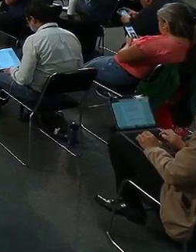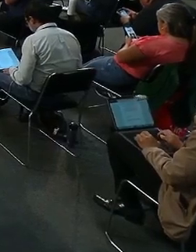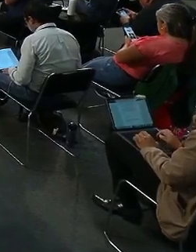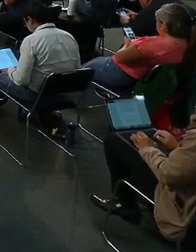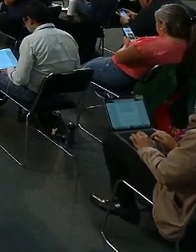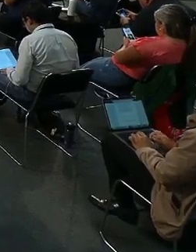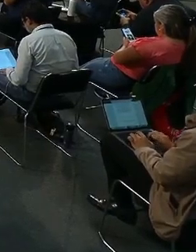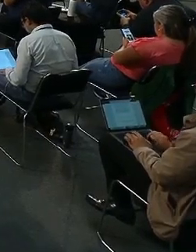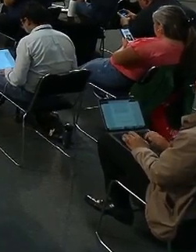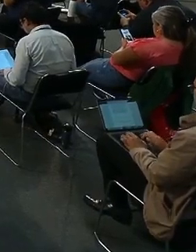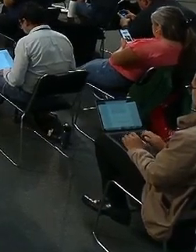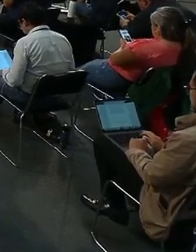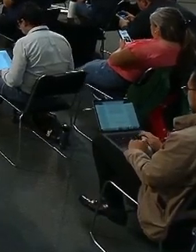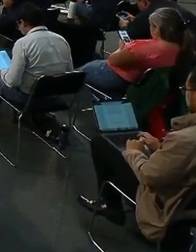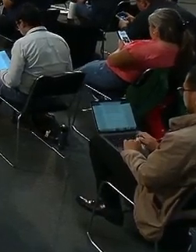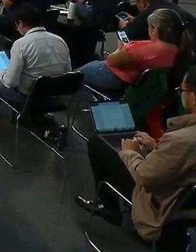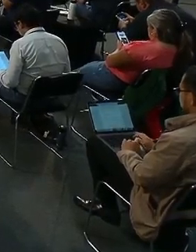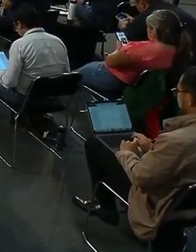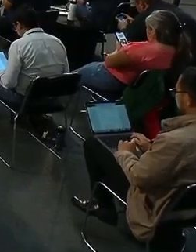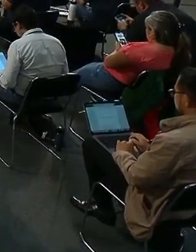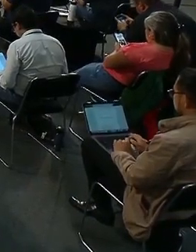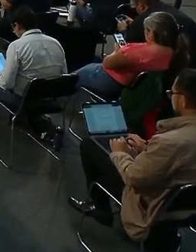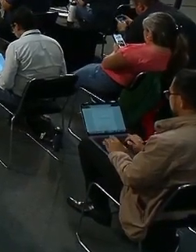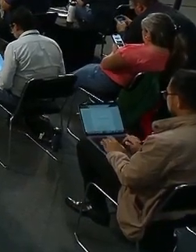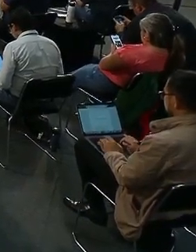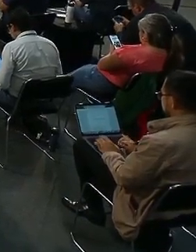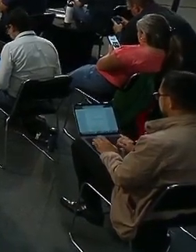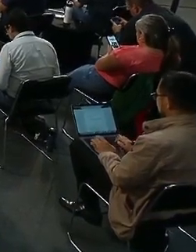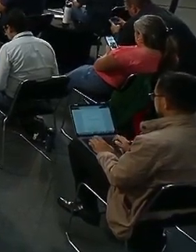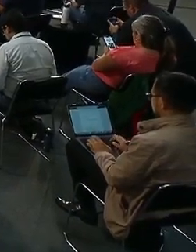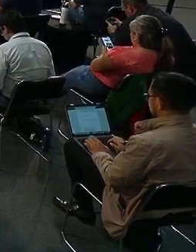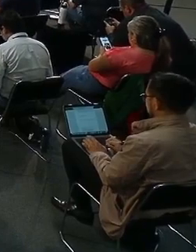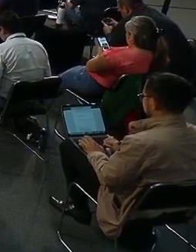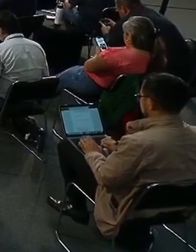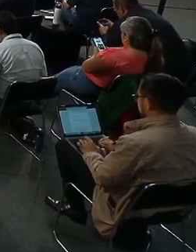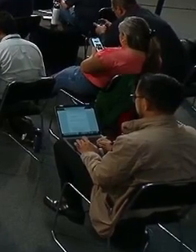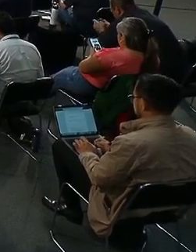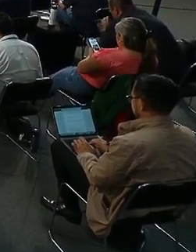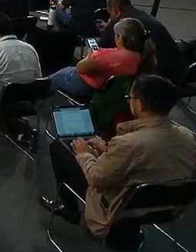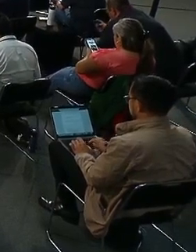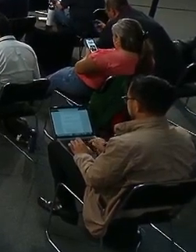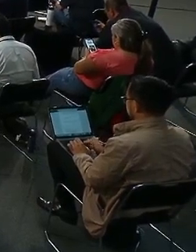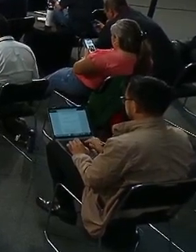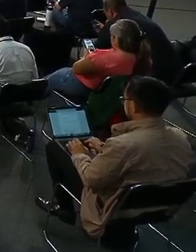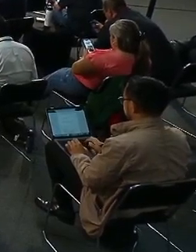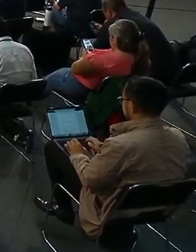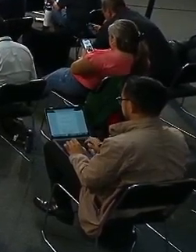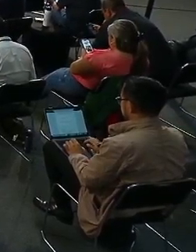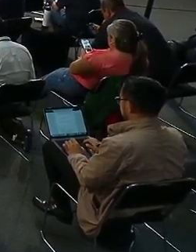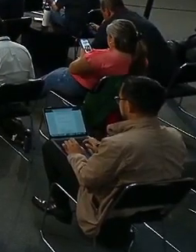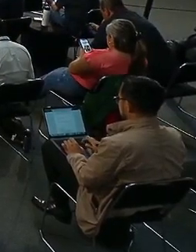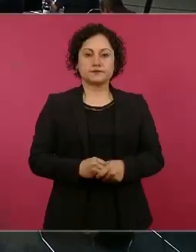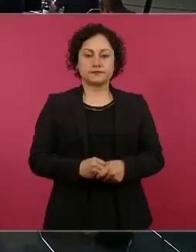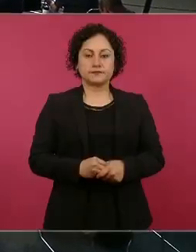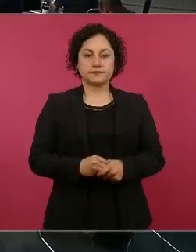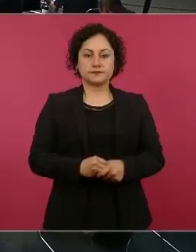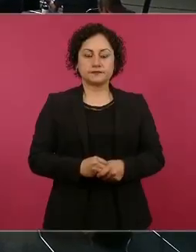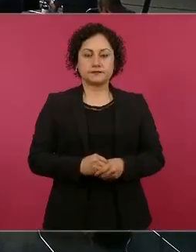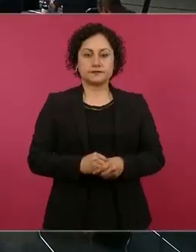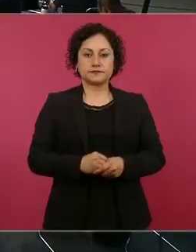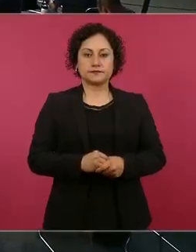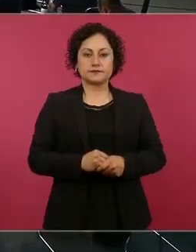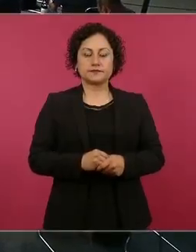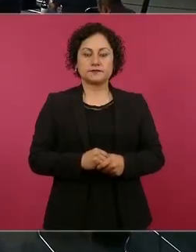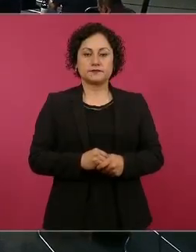muy importantes. Entonces, hablábamos del diario Yucatán, que tiene una tradición